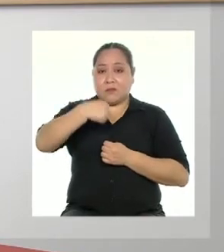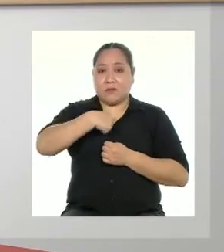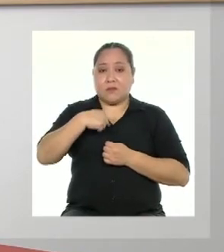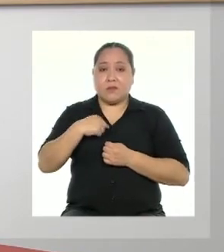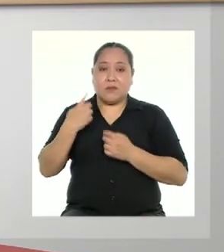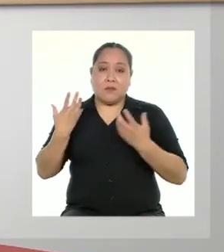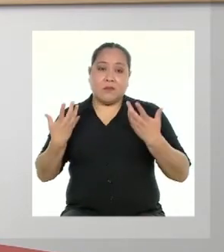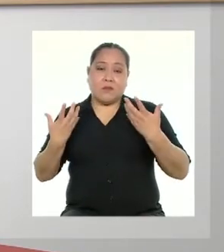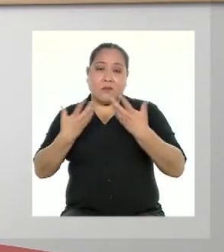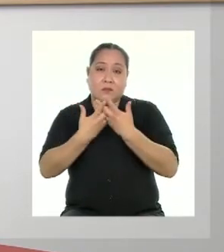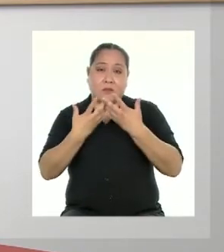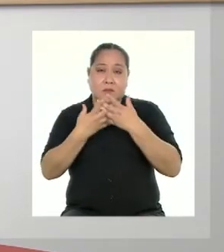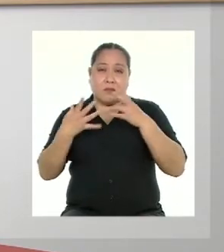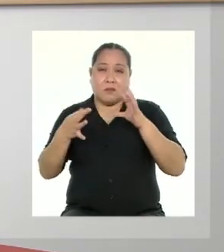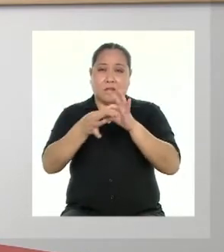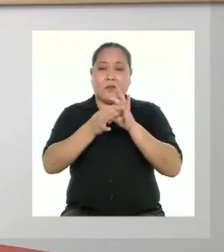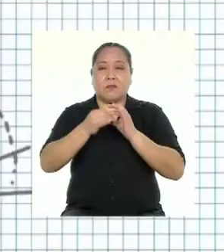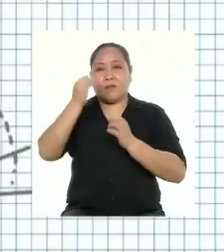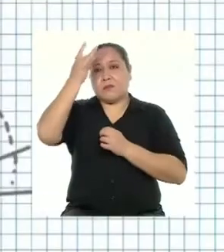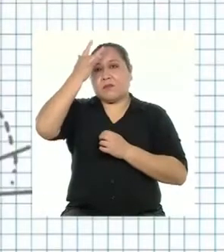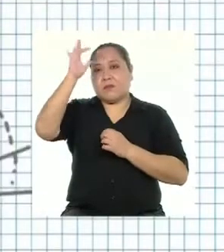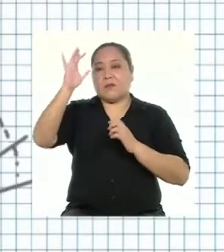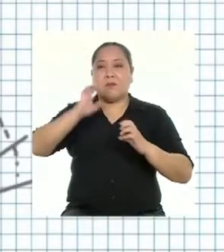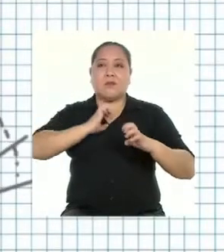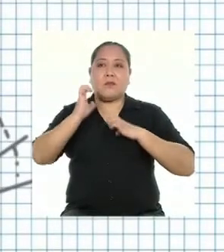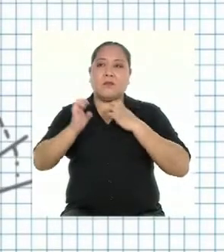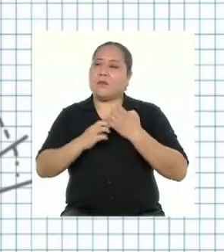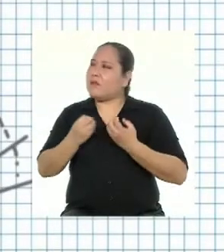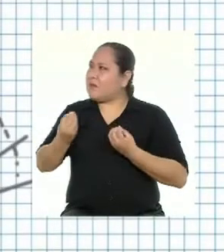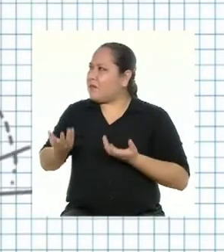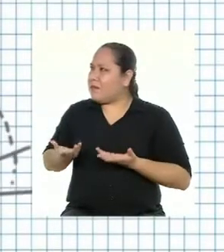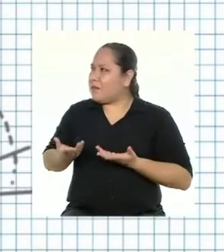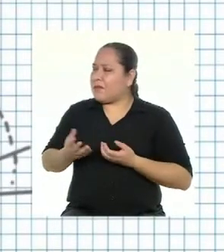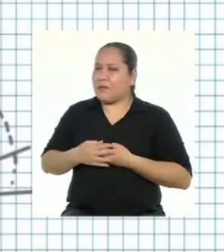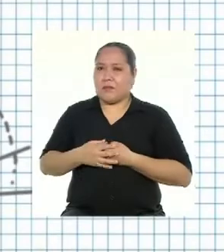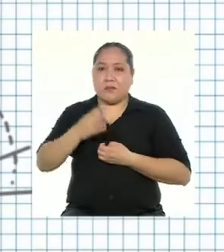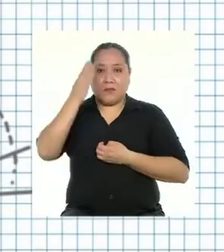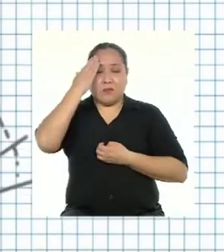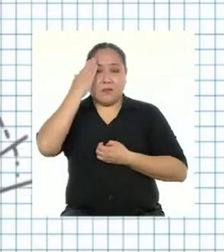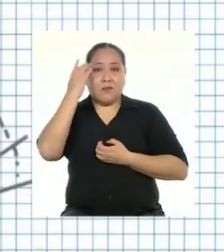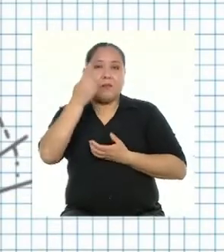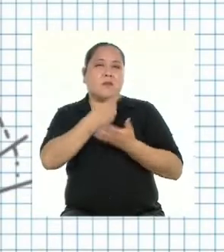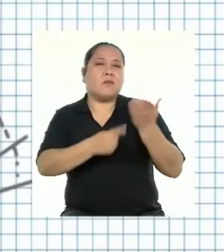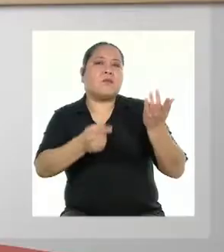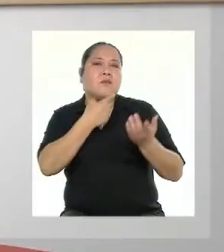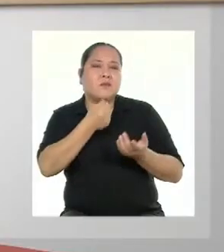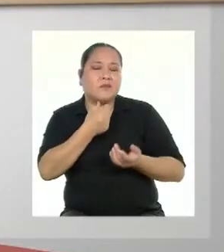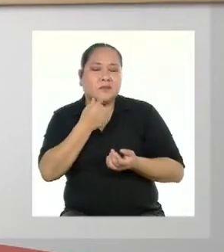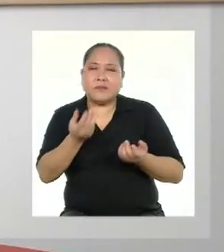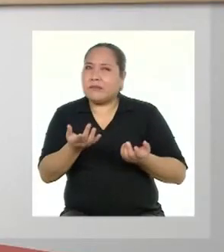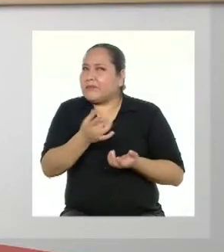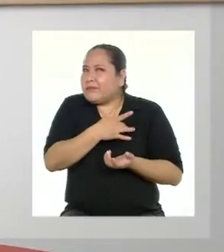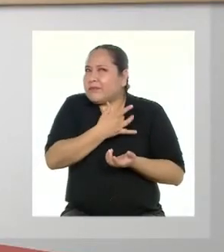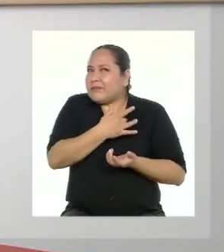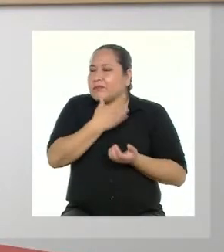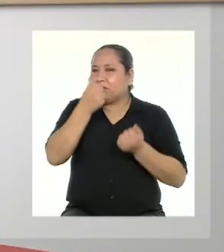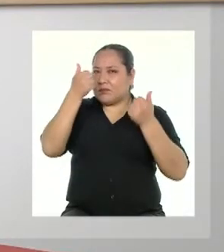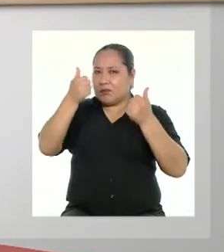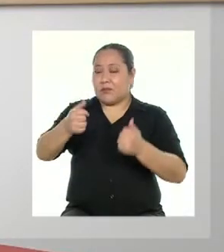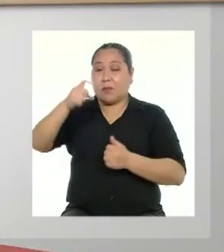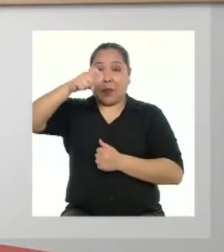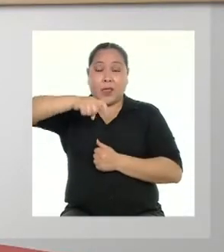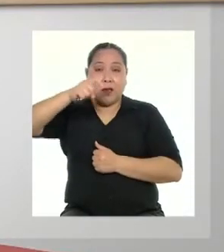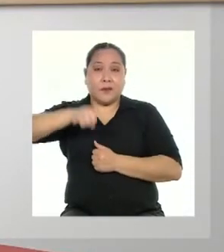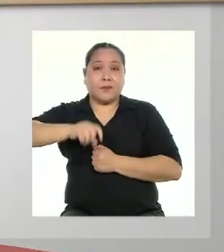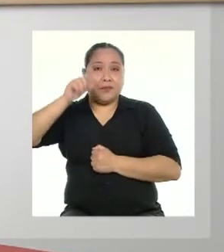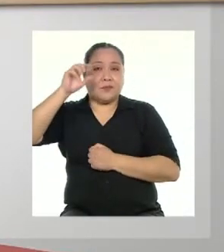está muy ligado con la inteligencia emocional. ¿Cómo? Para saber qué nos gusta y qué nos hace sentir bien, es